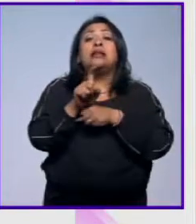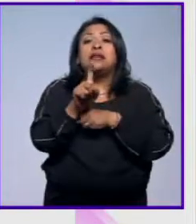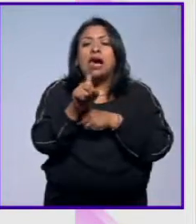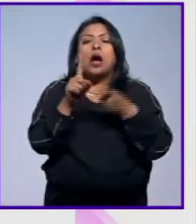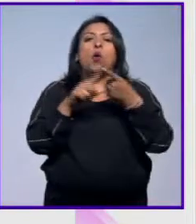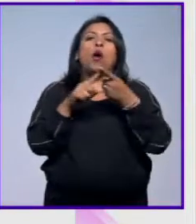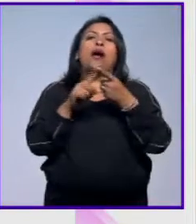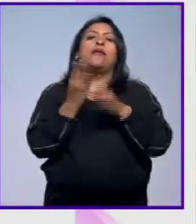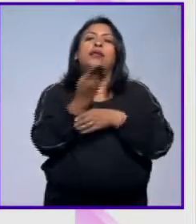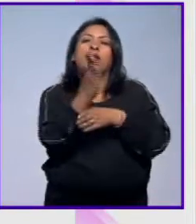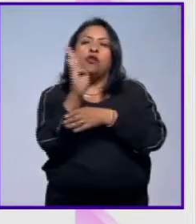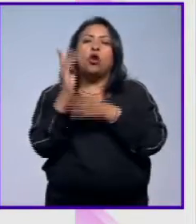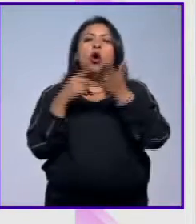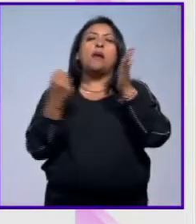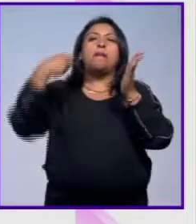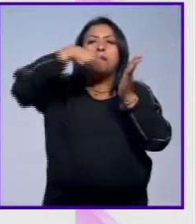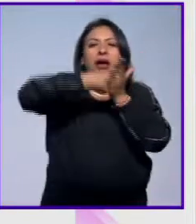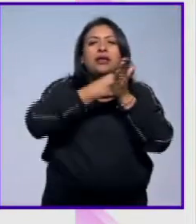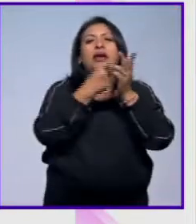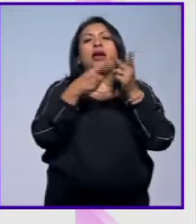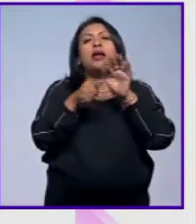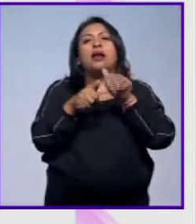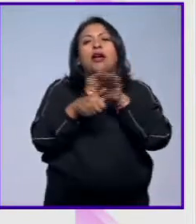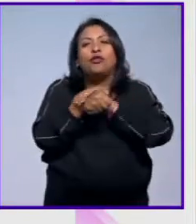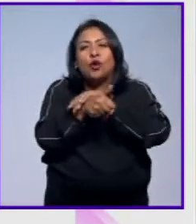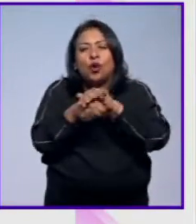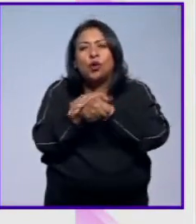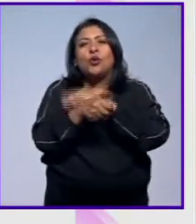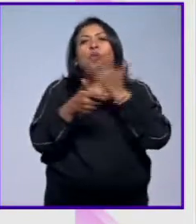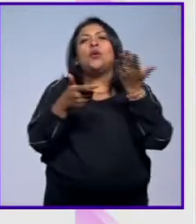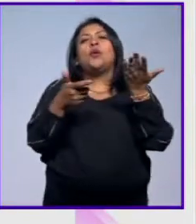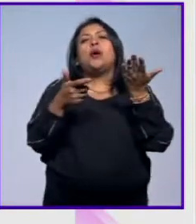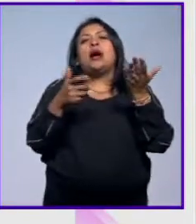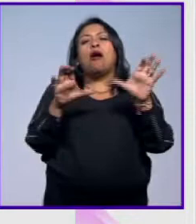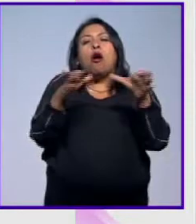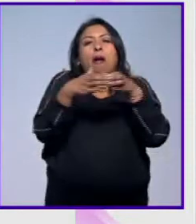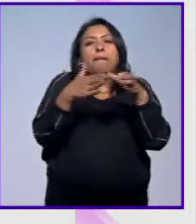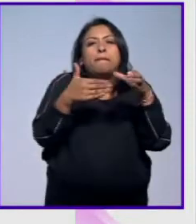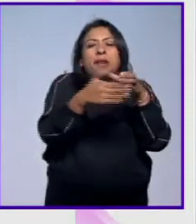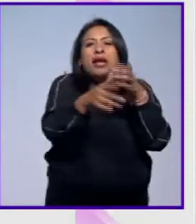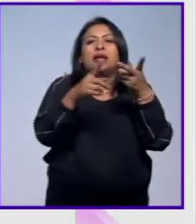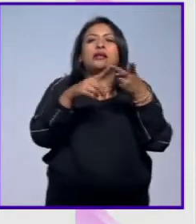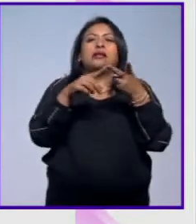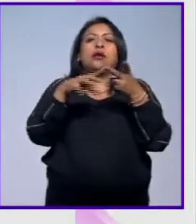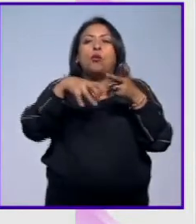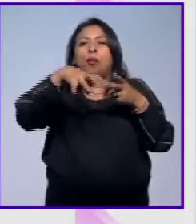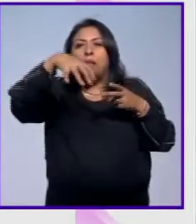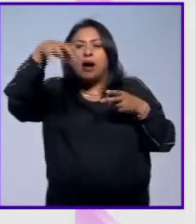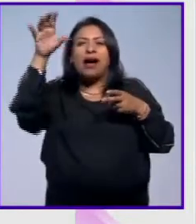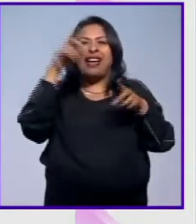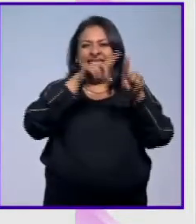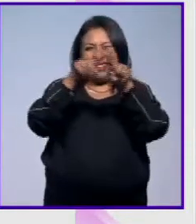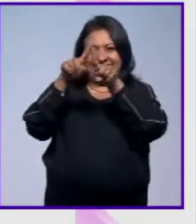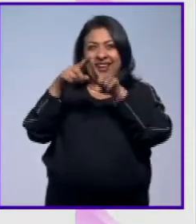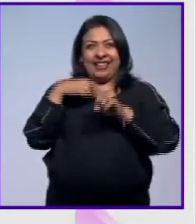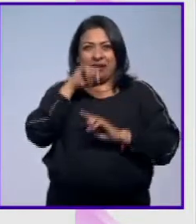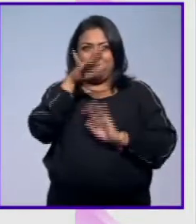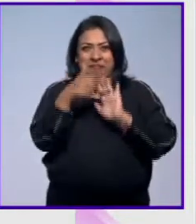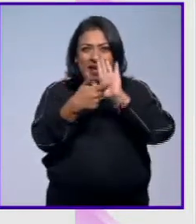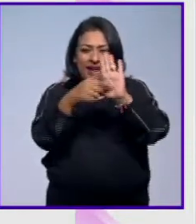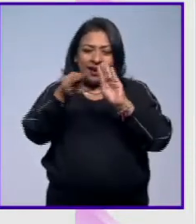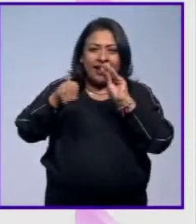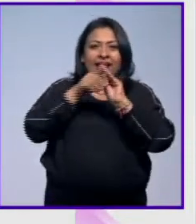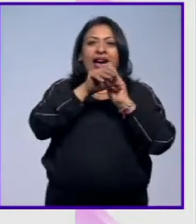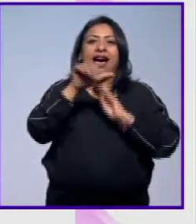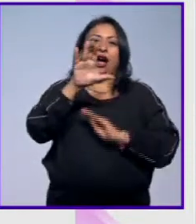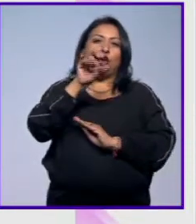tiburones, ballenas, tortugas, bancos de peces, móbulas. Estas imágenes se incorporarán al